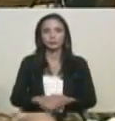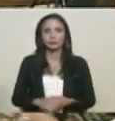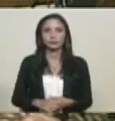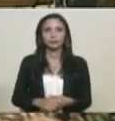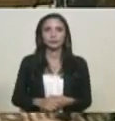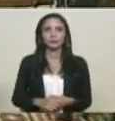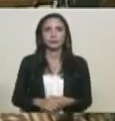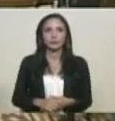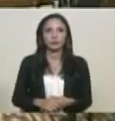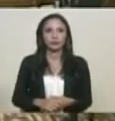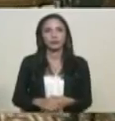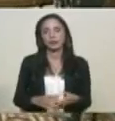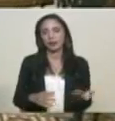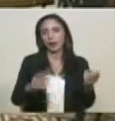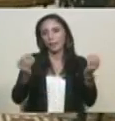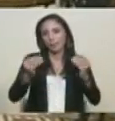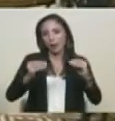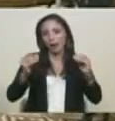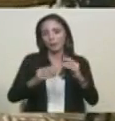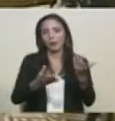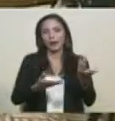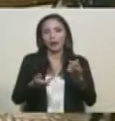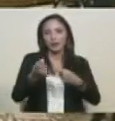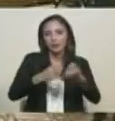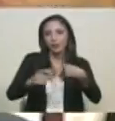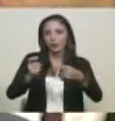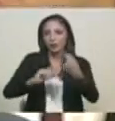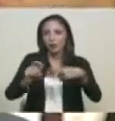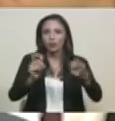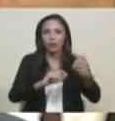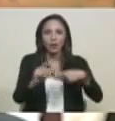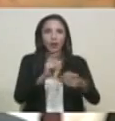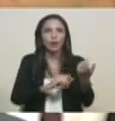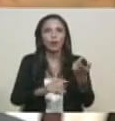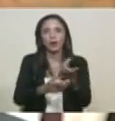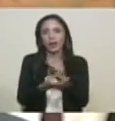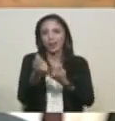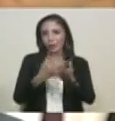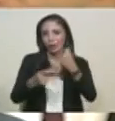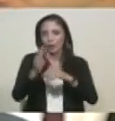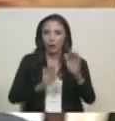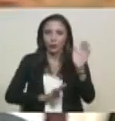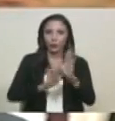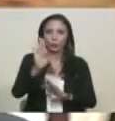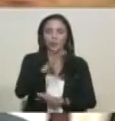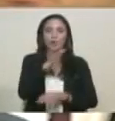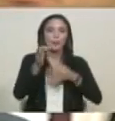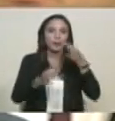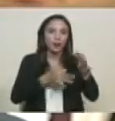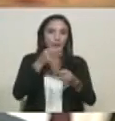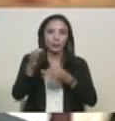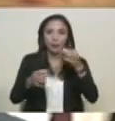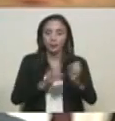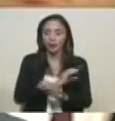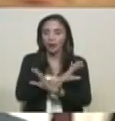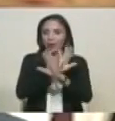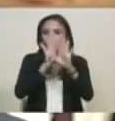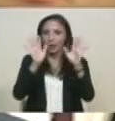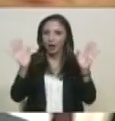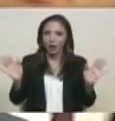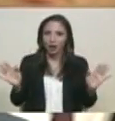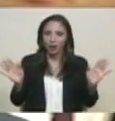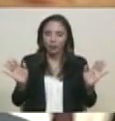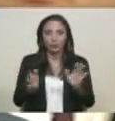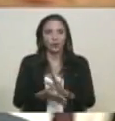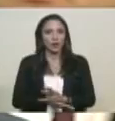Y va a influir en la masa monetaria que circula en la economía. Todo esto hay que explicarlo muy bien a nuestro pueblo. Nuestro pueblo